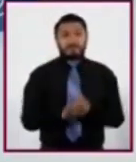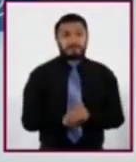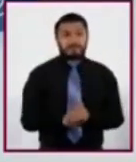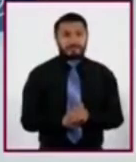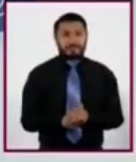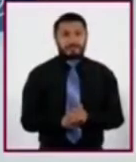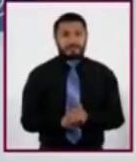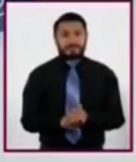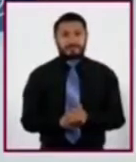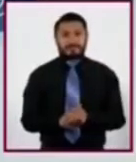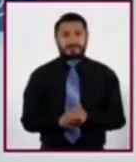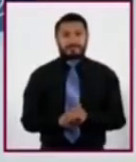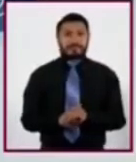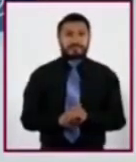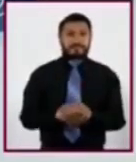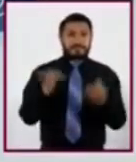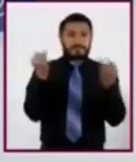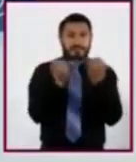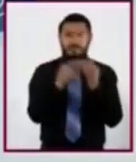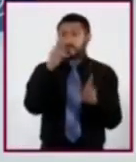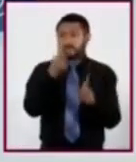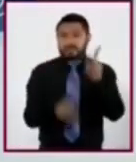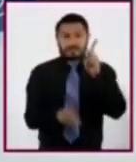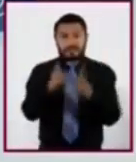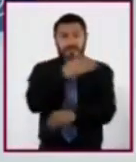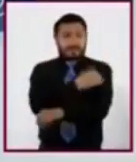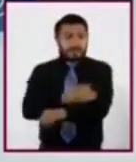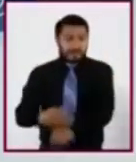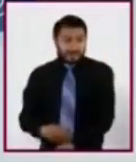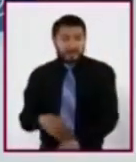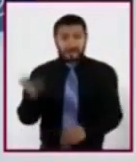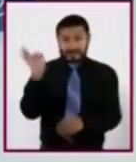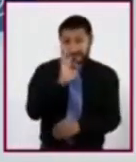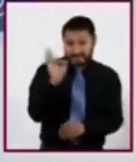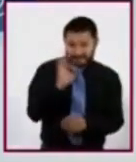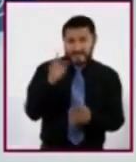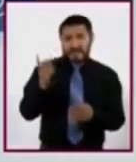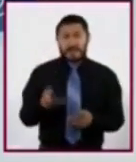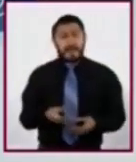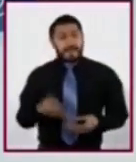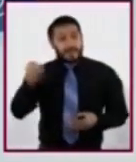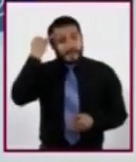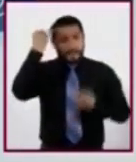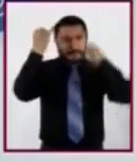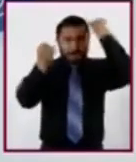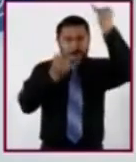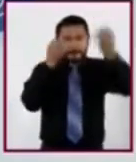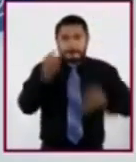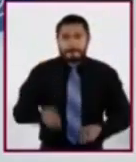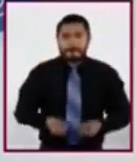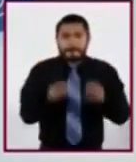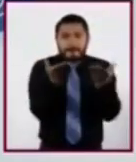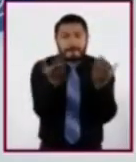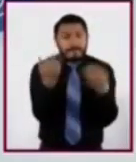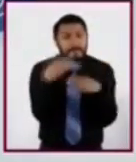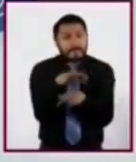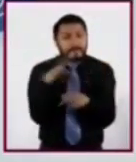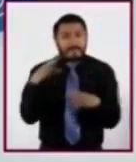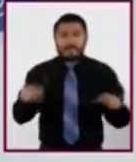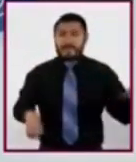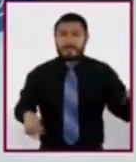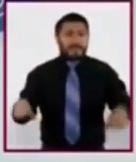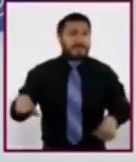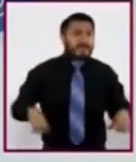También pueden dialogar con sus familiares, Quienes pueden darles más ideas acerca de otras acciones